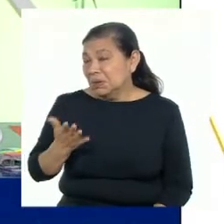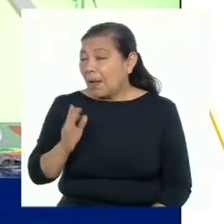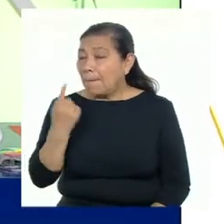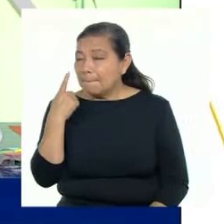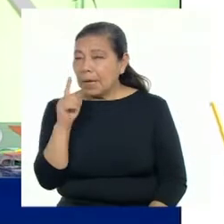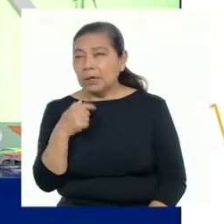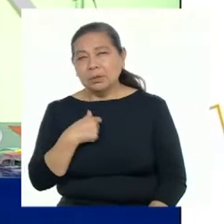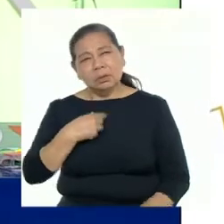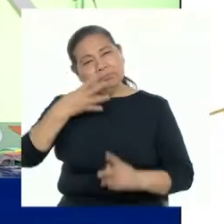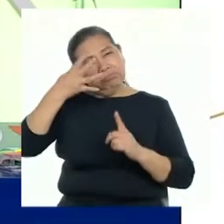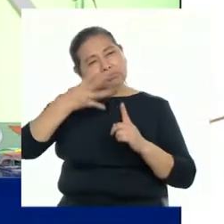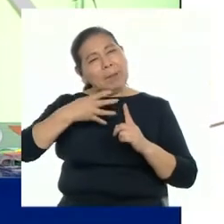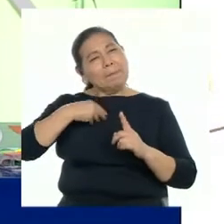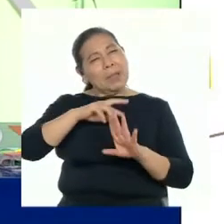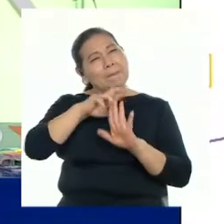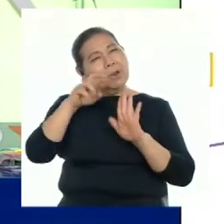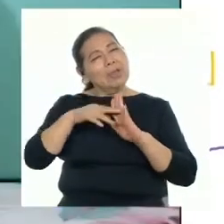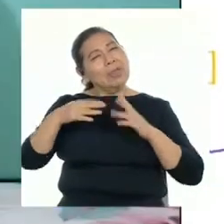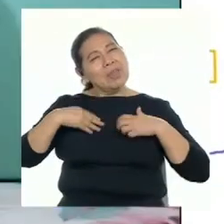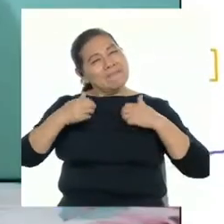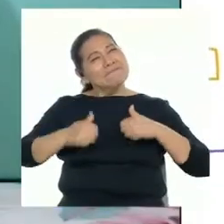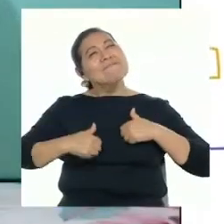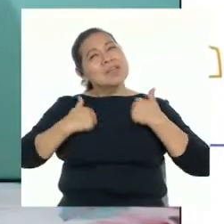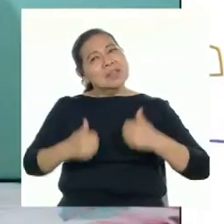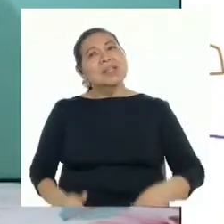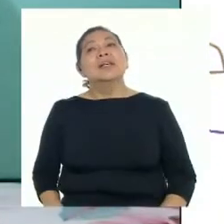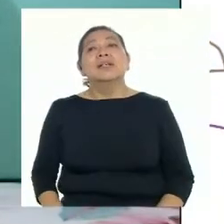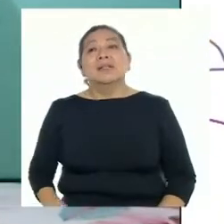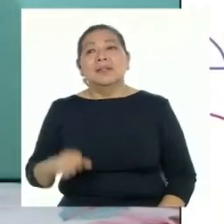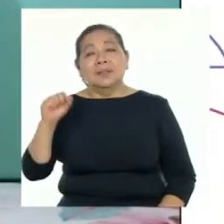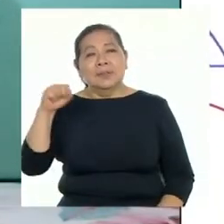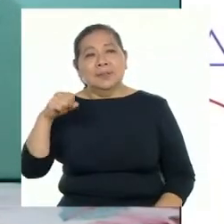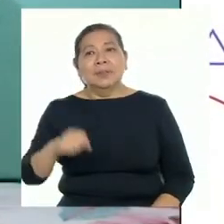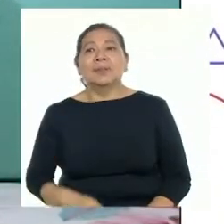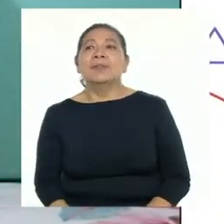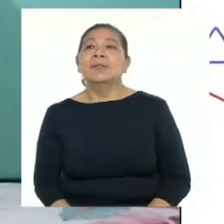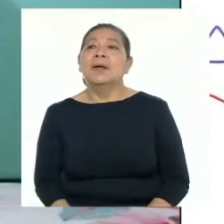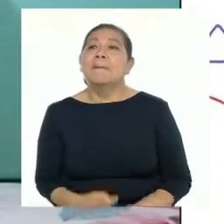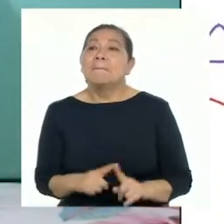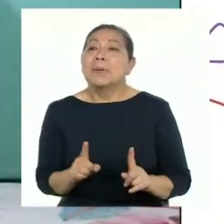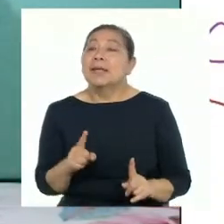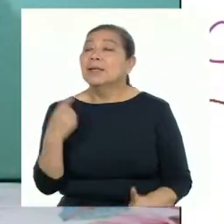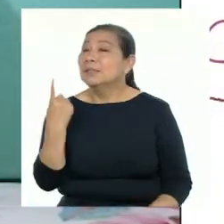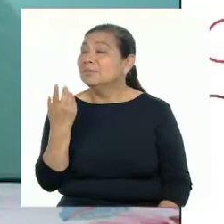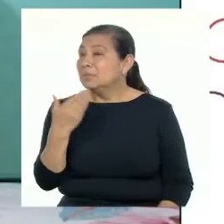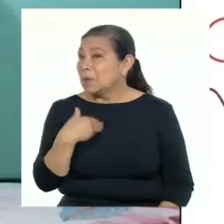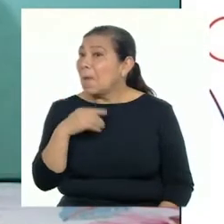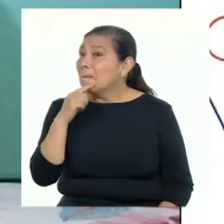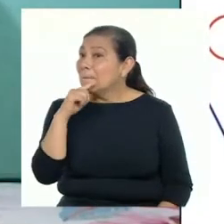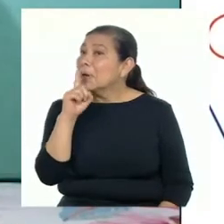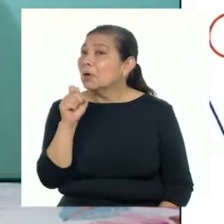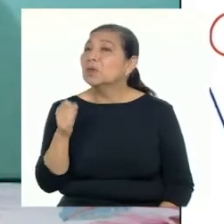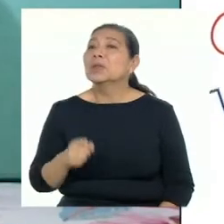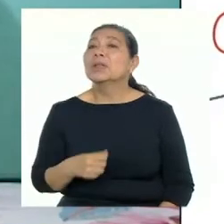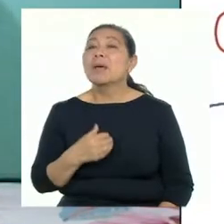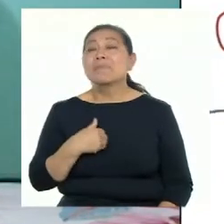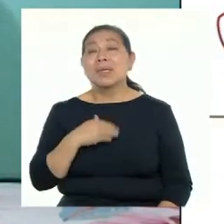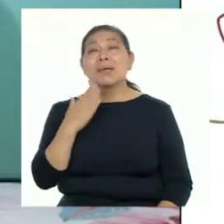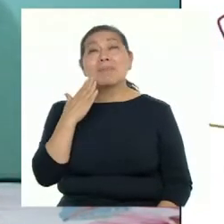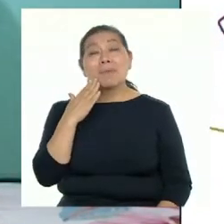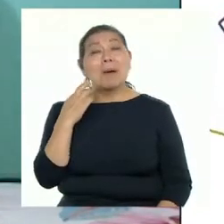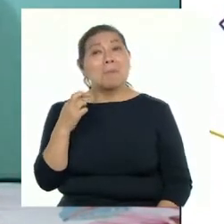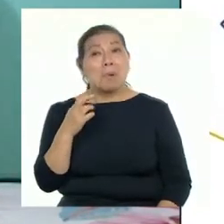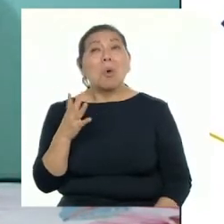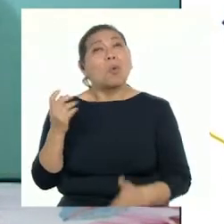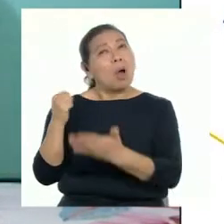alto para evaluar nuestro proyecto de vida? Sí, con respecto a la primera pregunta, sí le he comentado a mis padres,